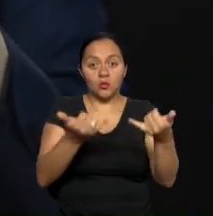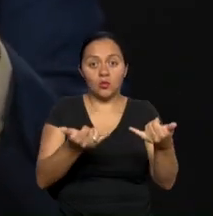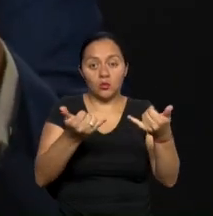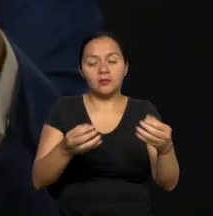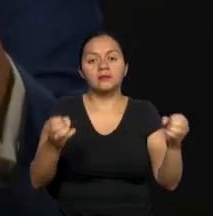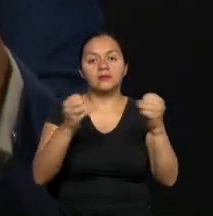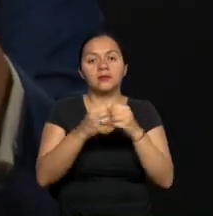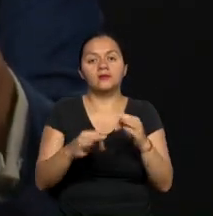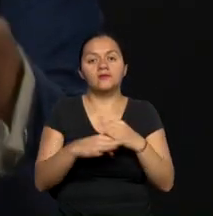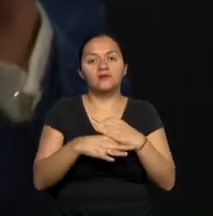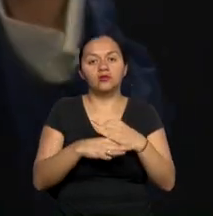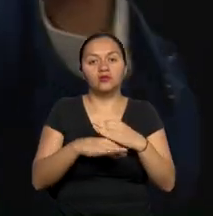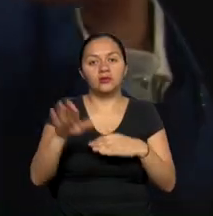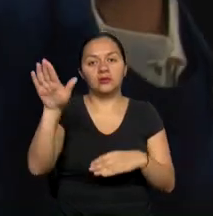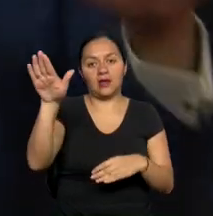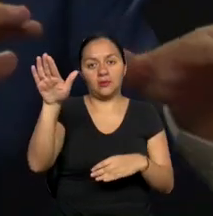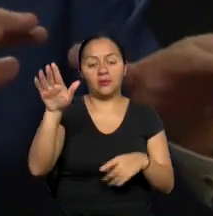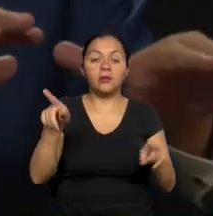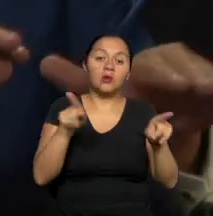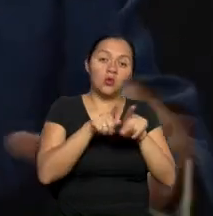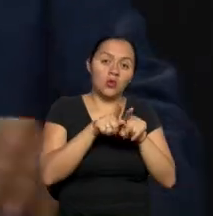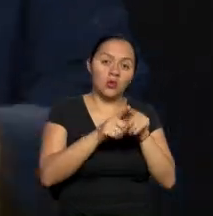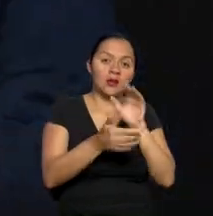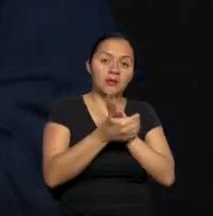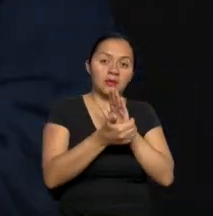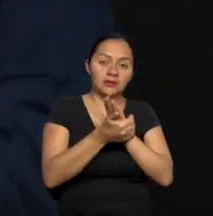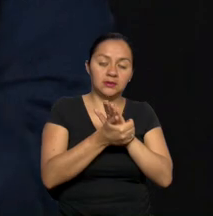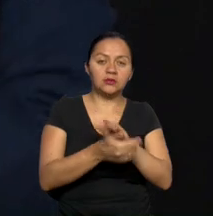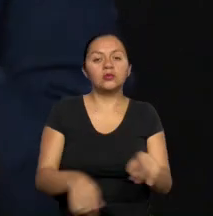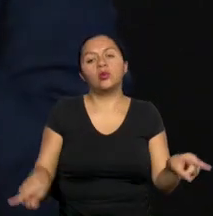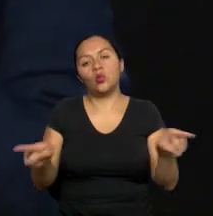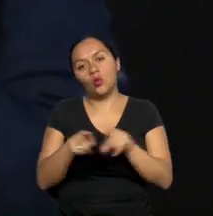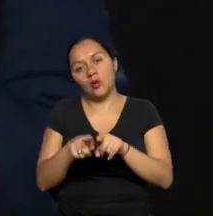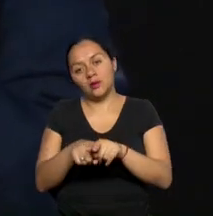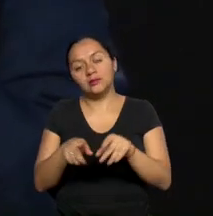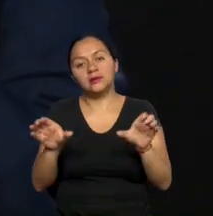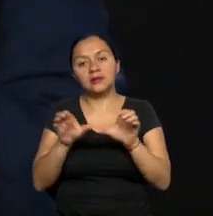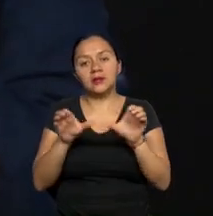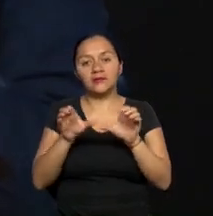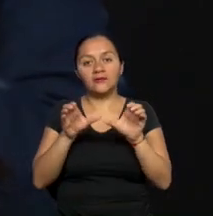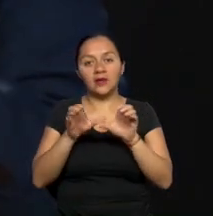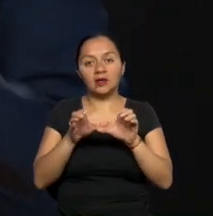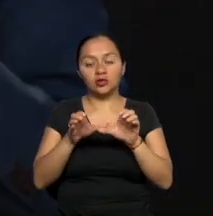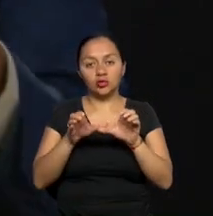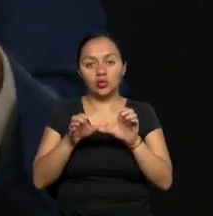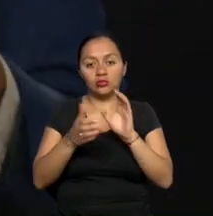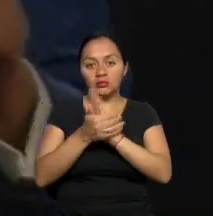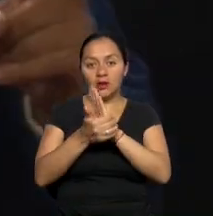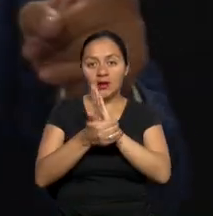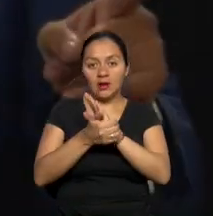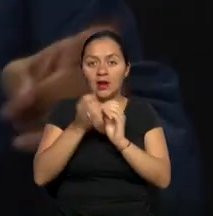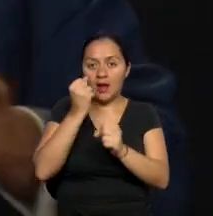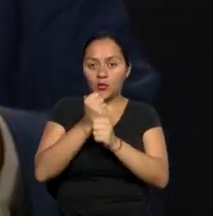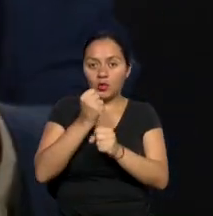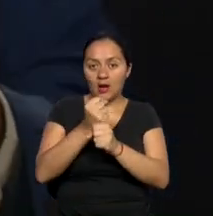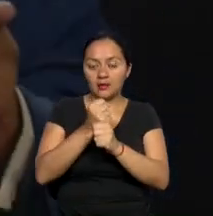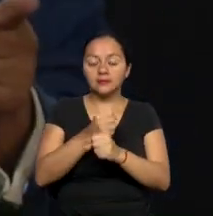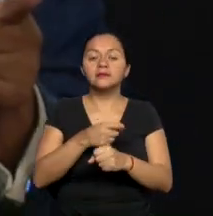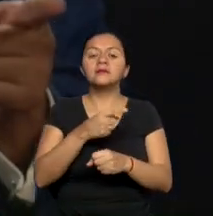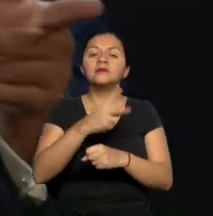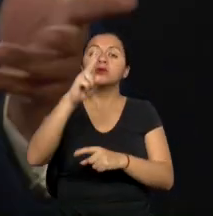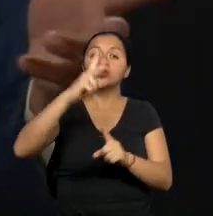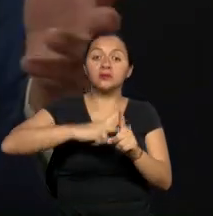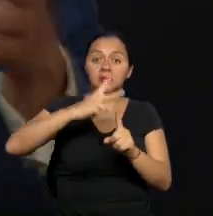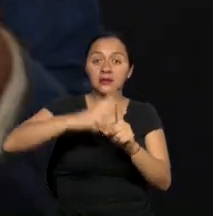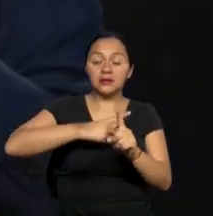todas las funciones del CECAP, tanto en capacitación como en certificación por competencias laborales. Te comento que solo en estos